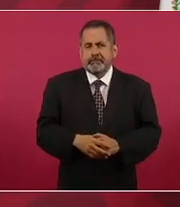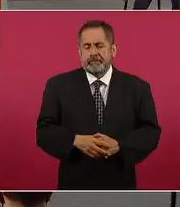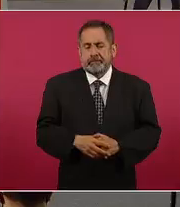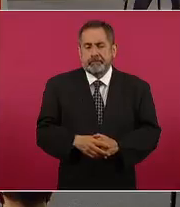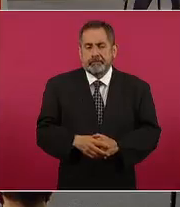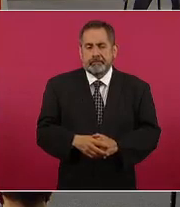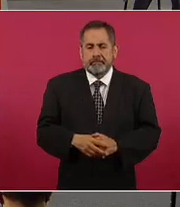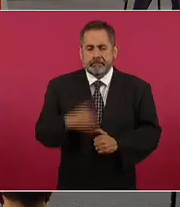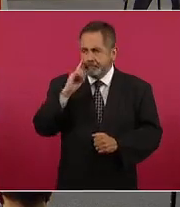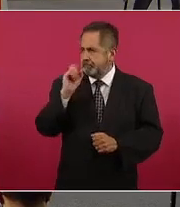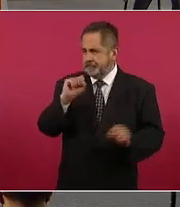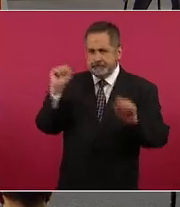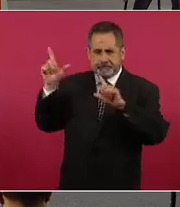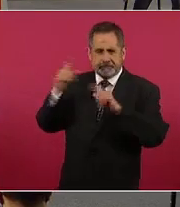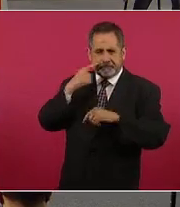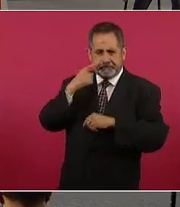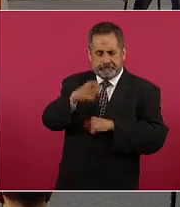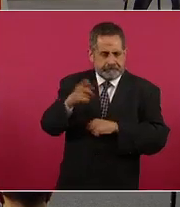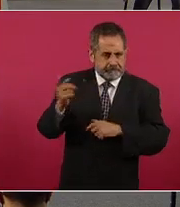a ver si tienen